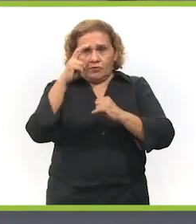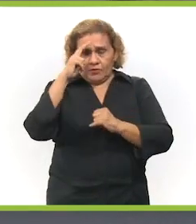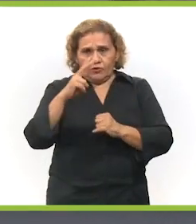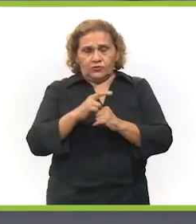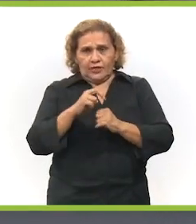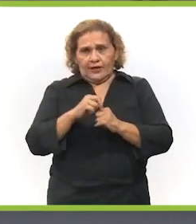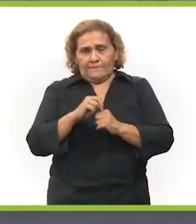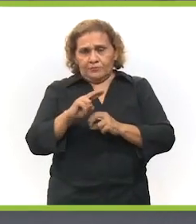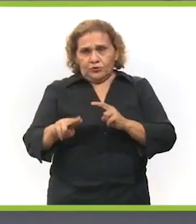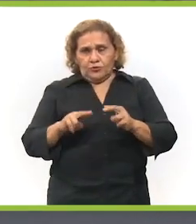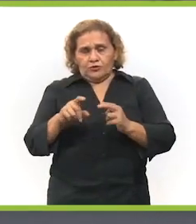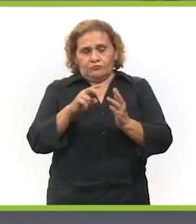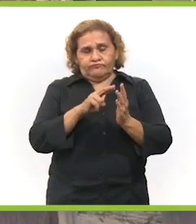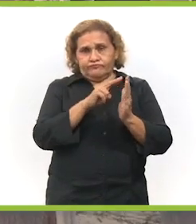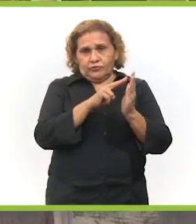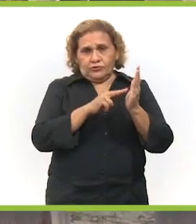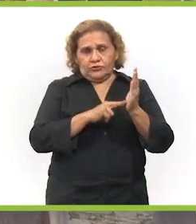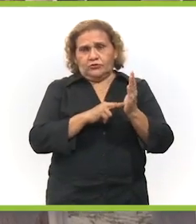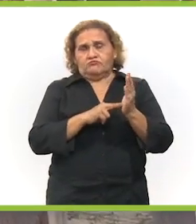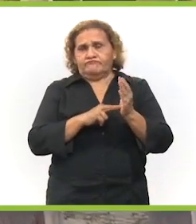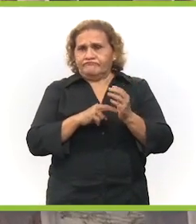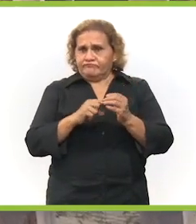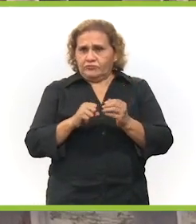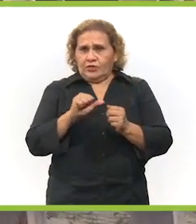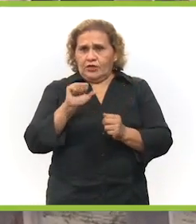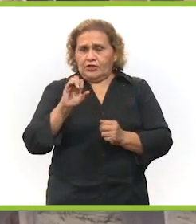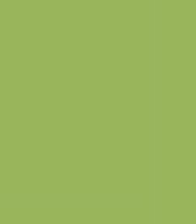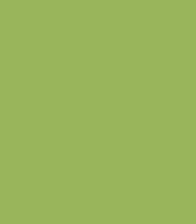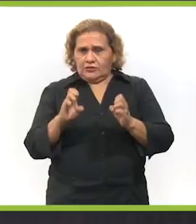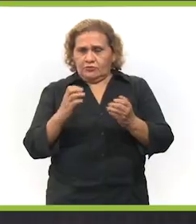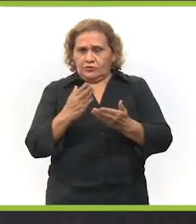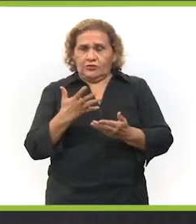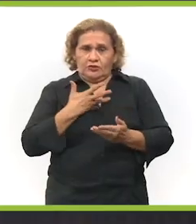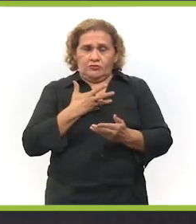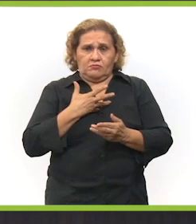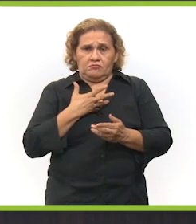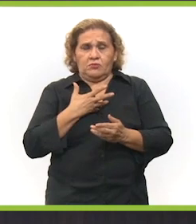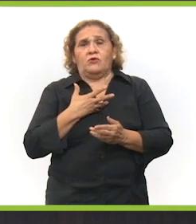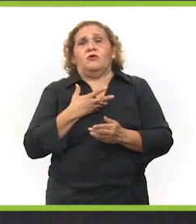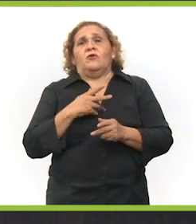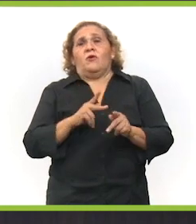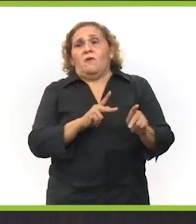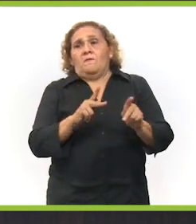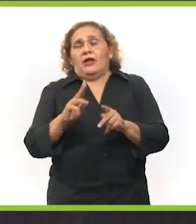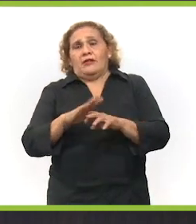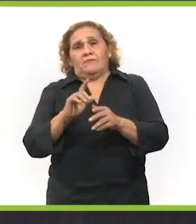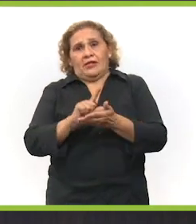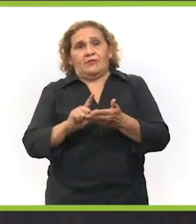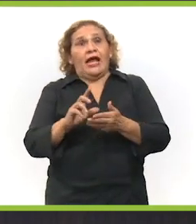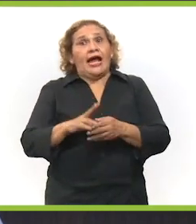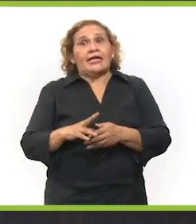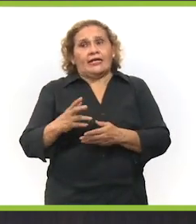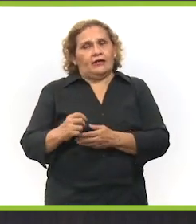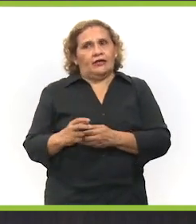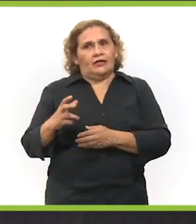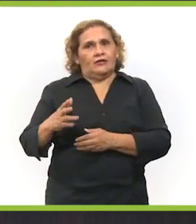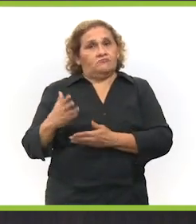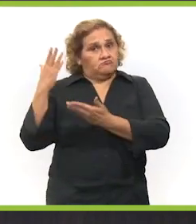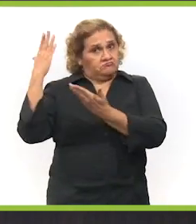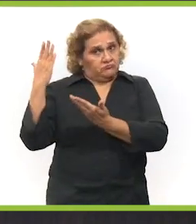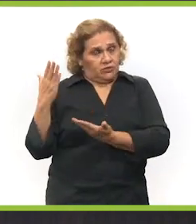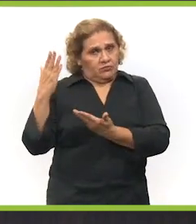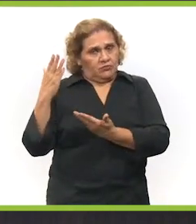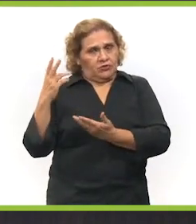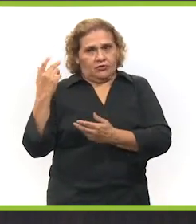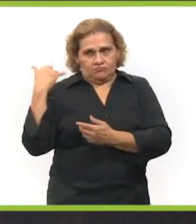que otorga el Instituto Mexicano de Normalización y Certificación AC, y con eso estamos teniendo playas más limpias en Yucatán. Aquí el llamado